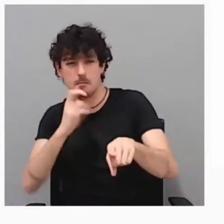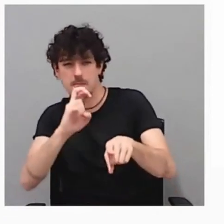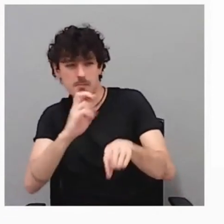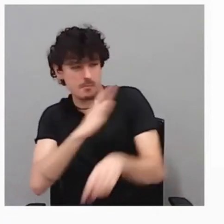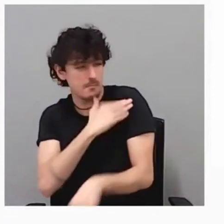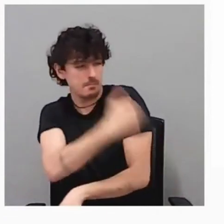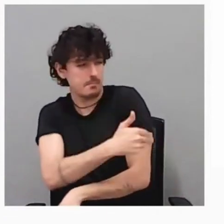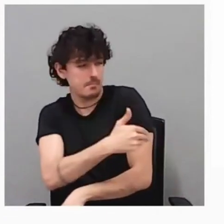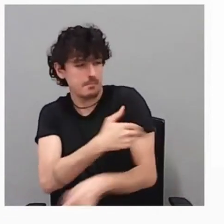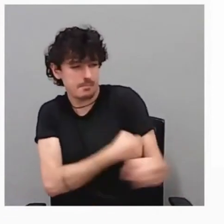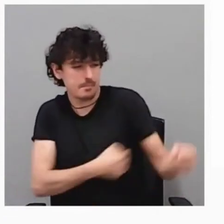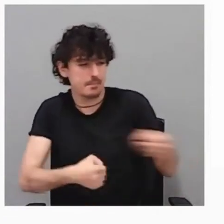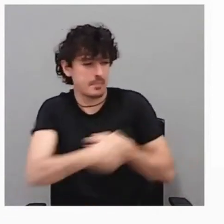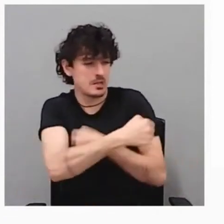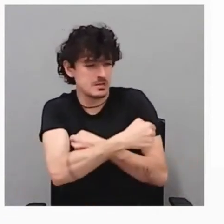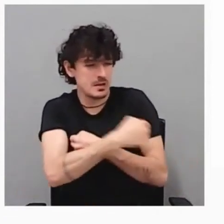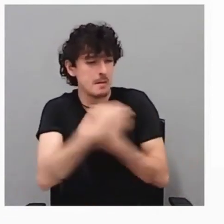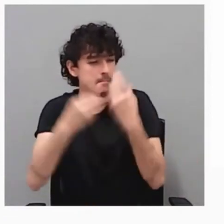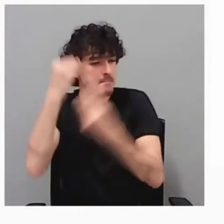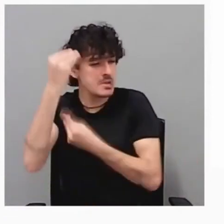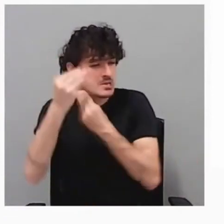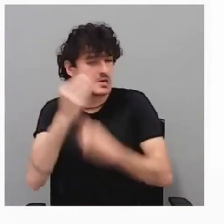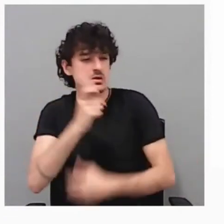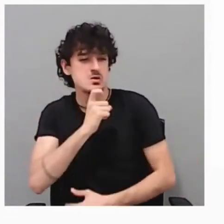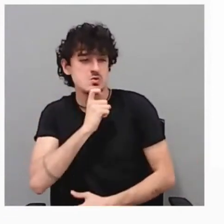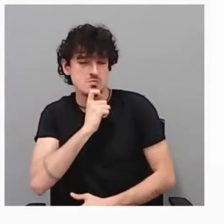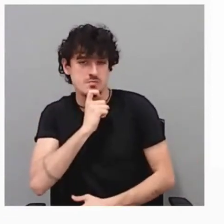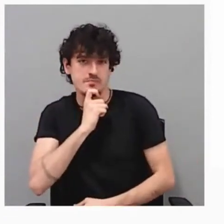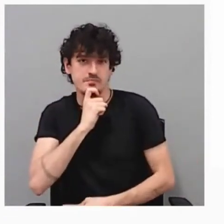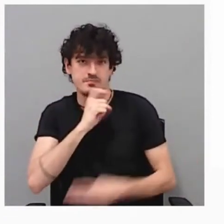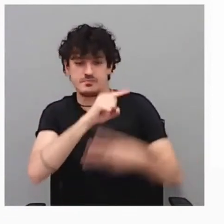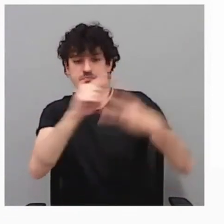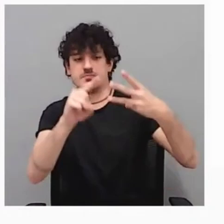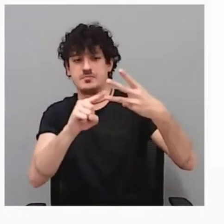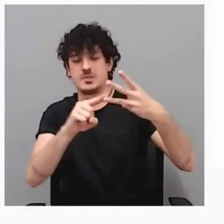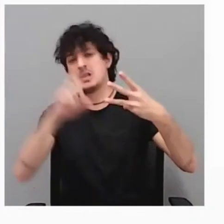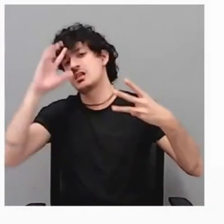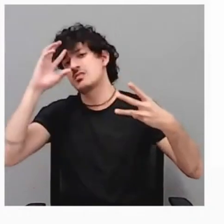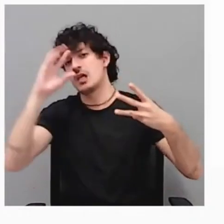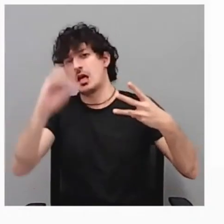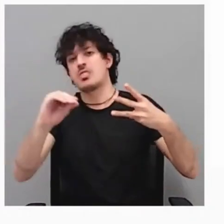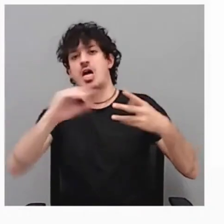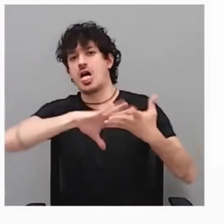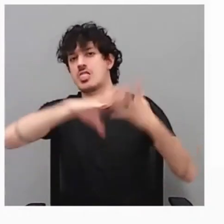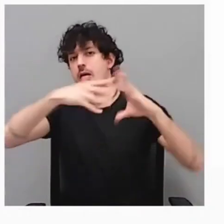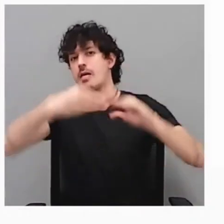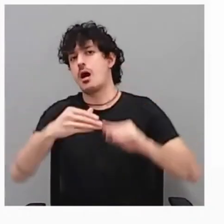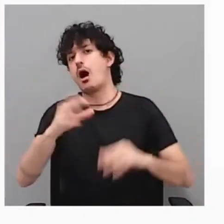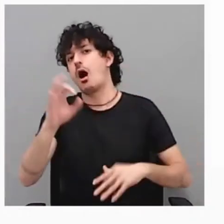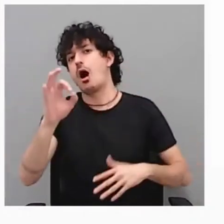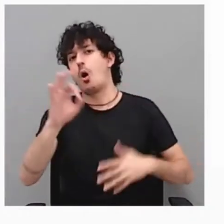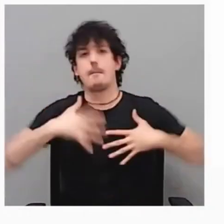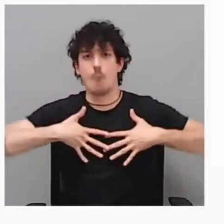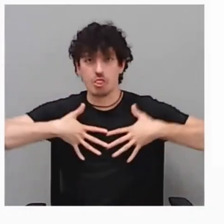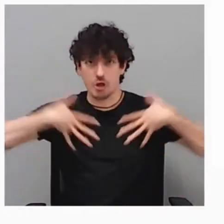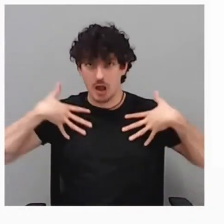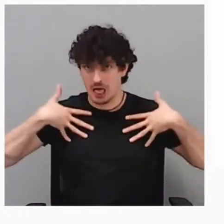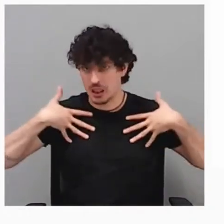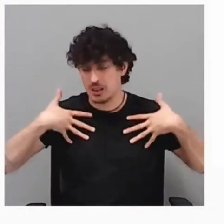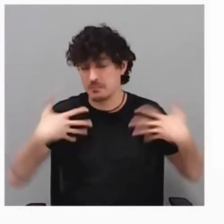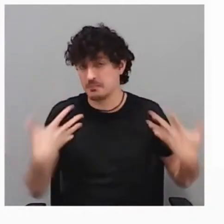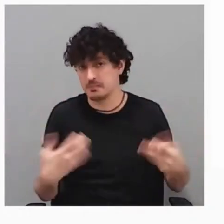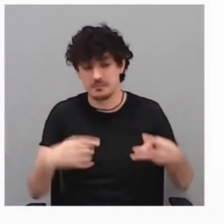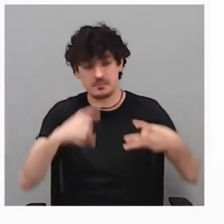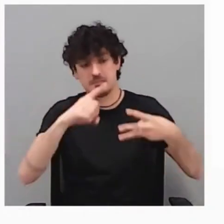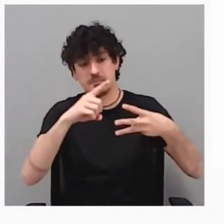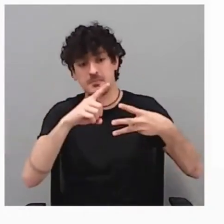Por lo tanto, el tercer criterio sería esa inteligencia adaptativa o emocional. Por lo tanto, el primero sería energía,